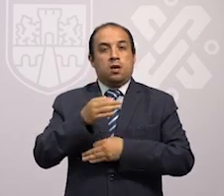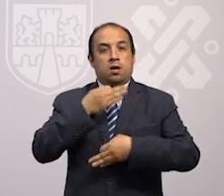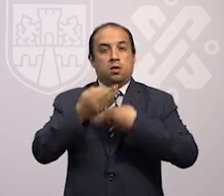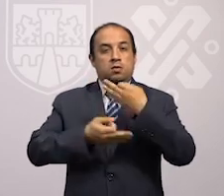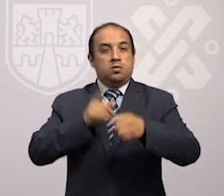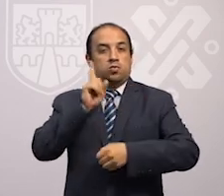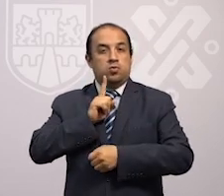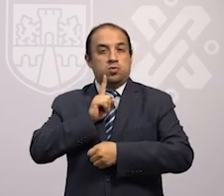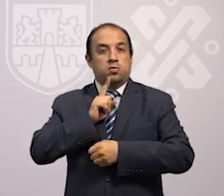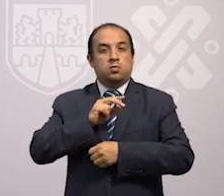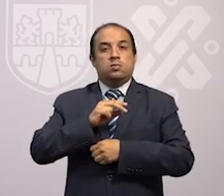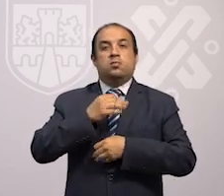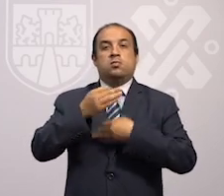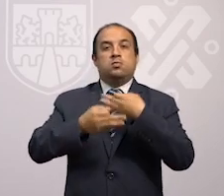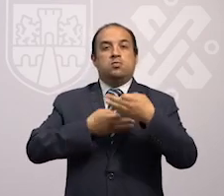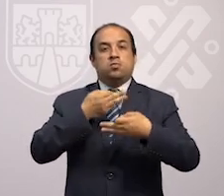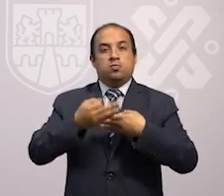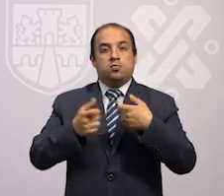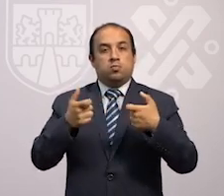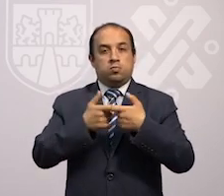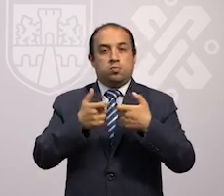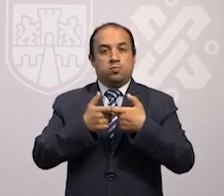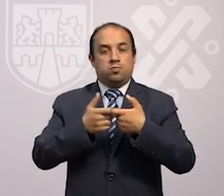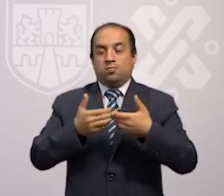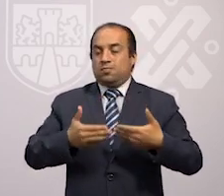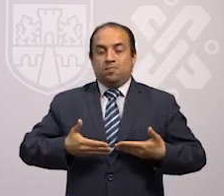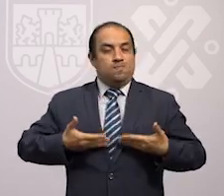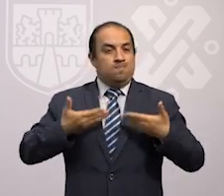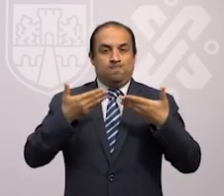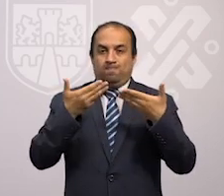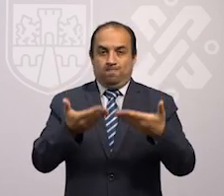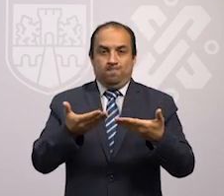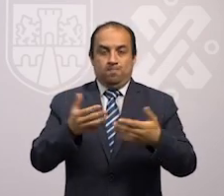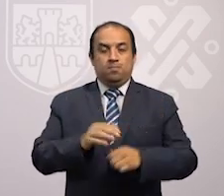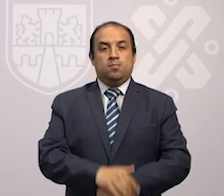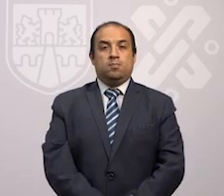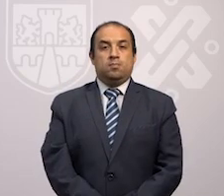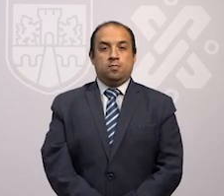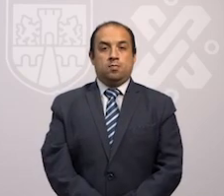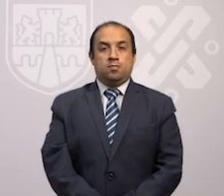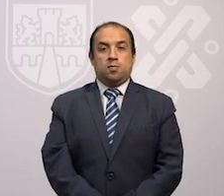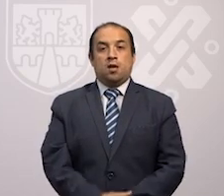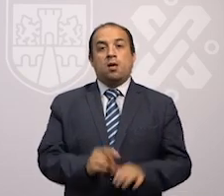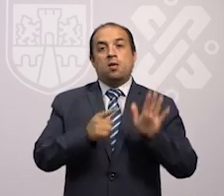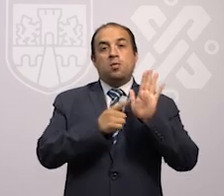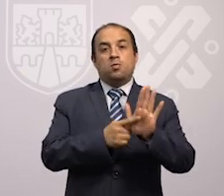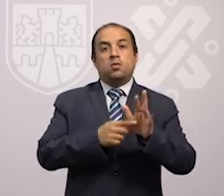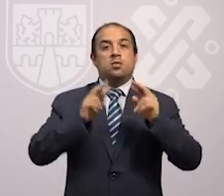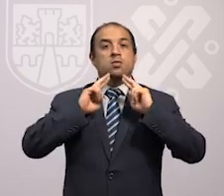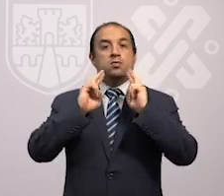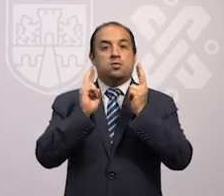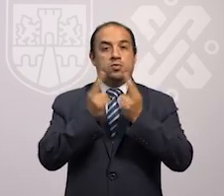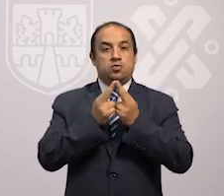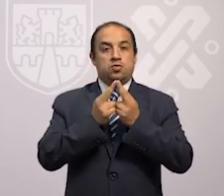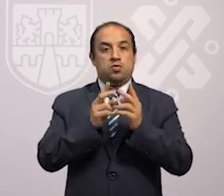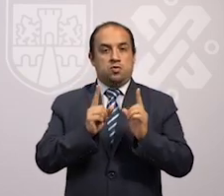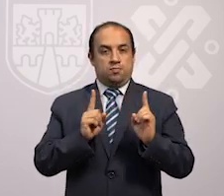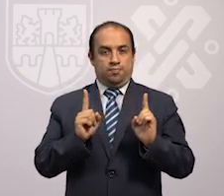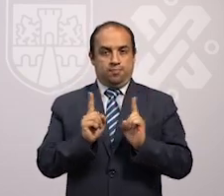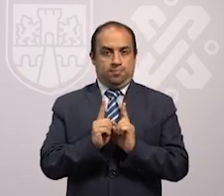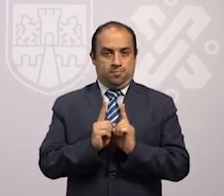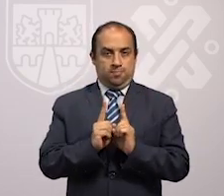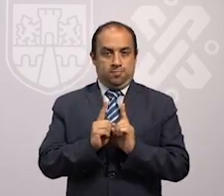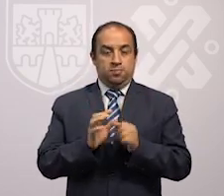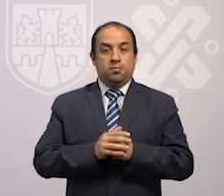todas y todos cooperemos, que no bajemos la guardia. Está demostrado que es en reuniones sin sana